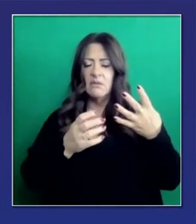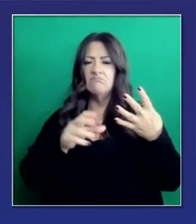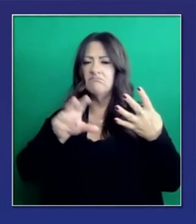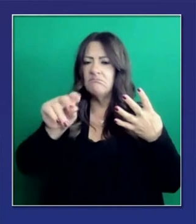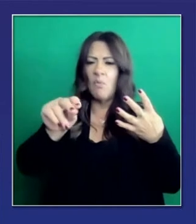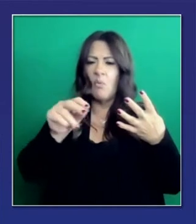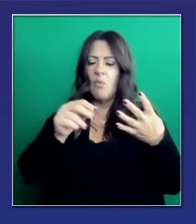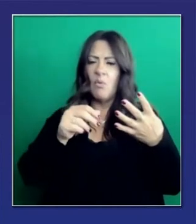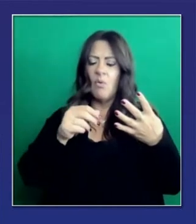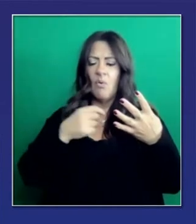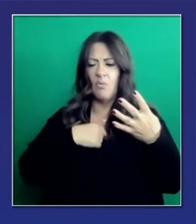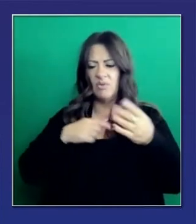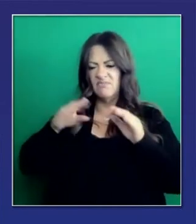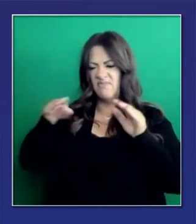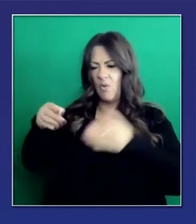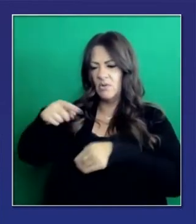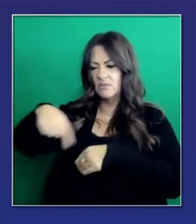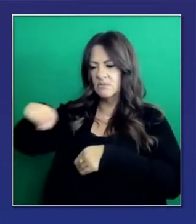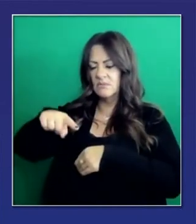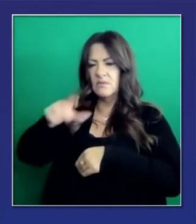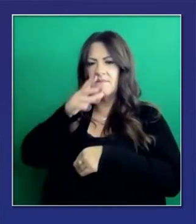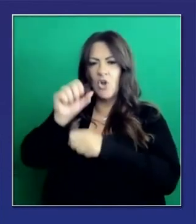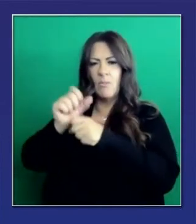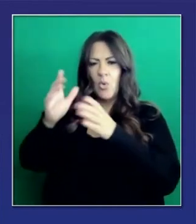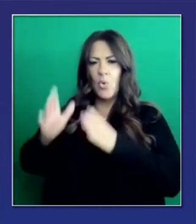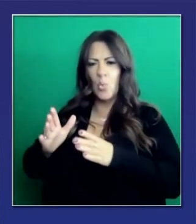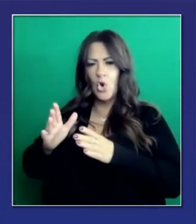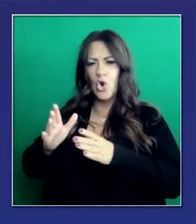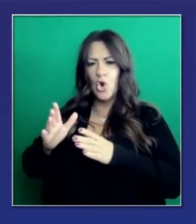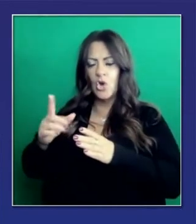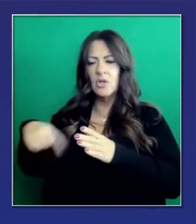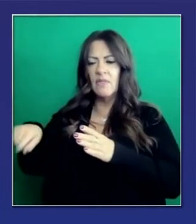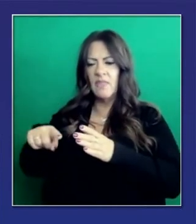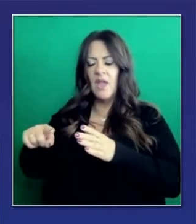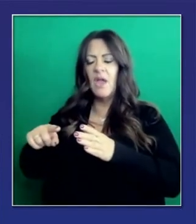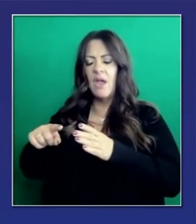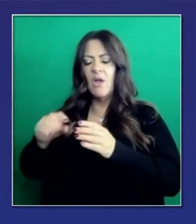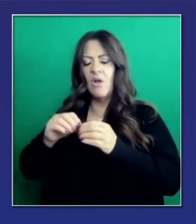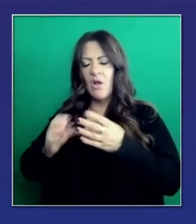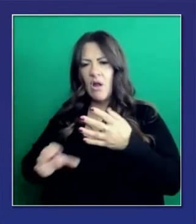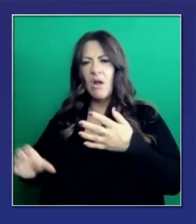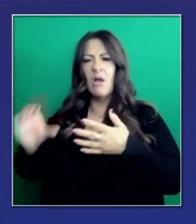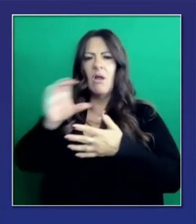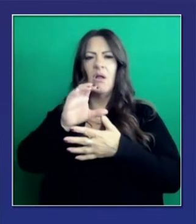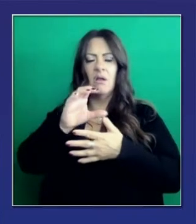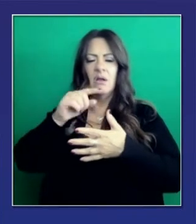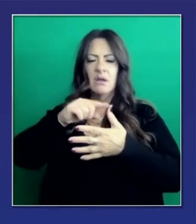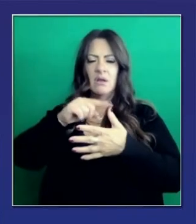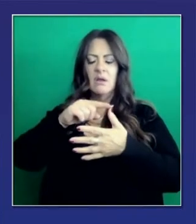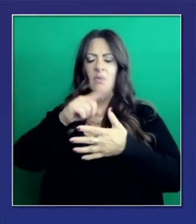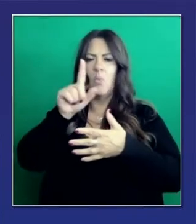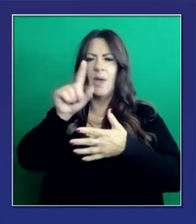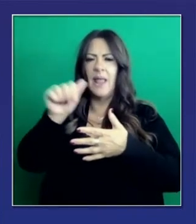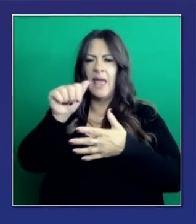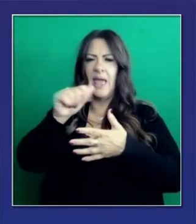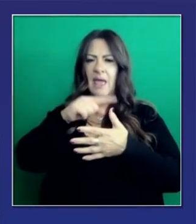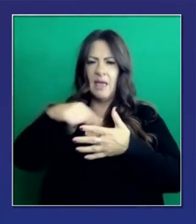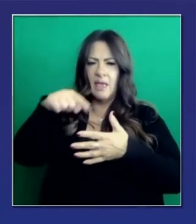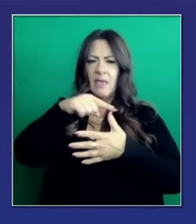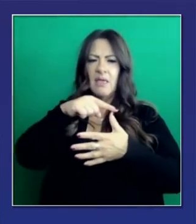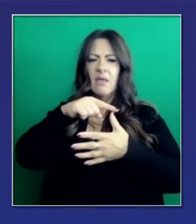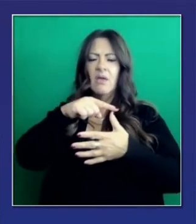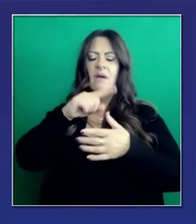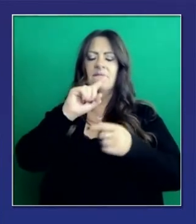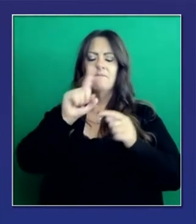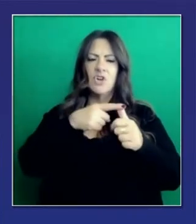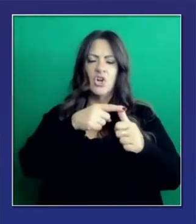todo. Tenemos siempre a los trabajadores agrícolas en este primer nivel. Siempre a 65% y más de edad, trabajadores